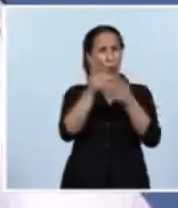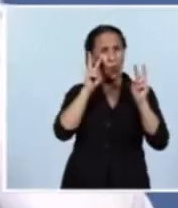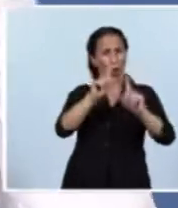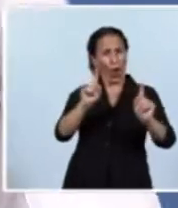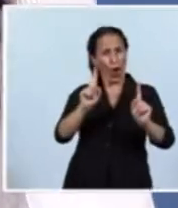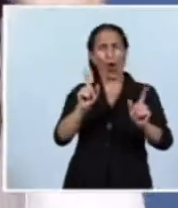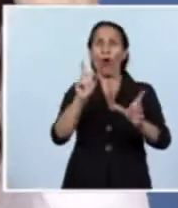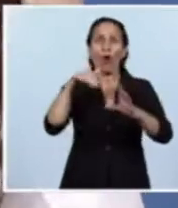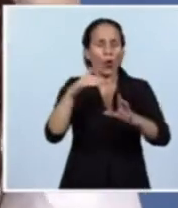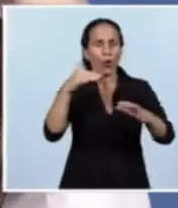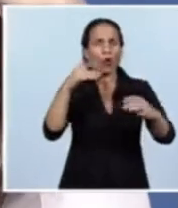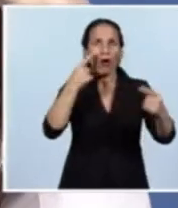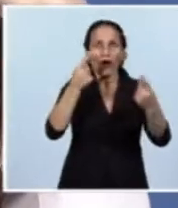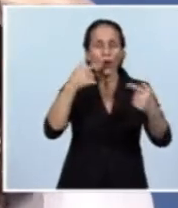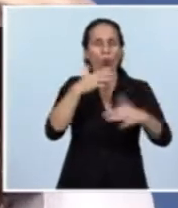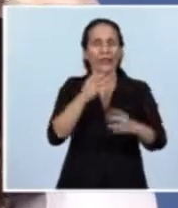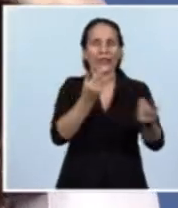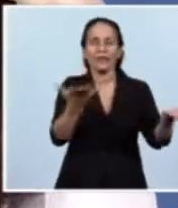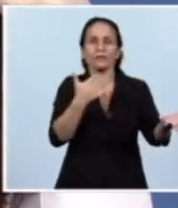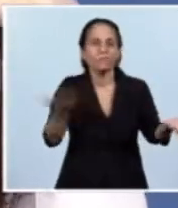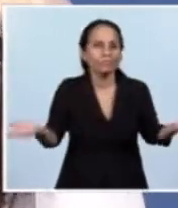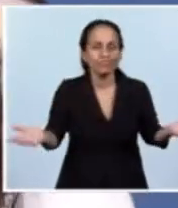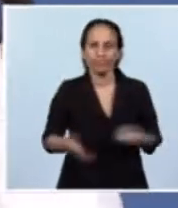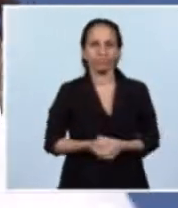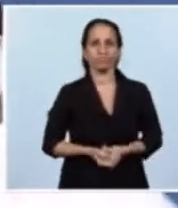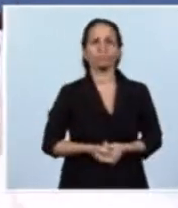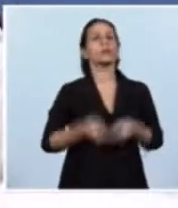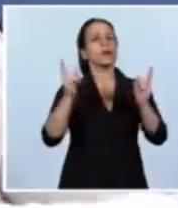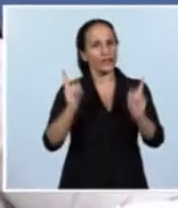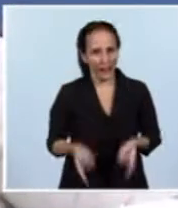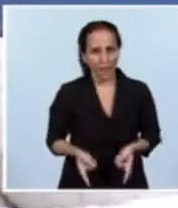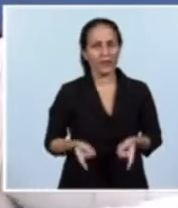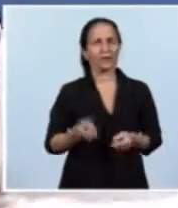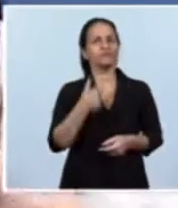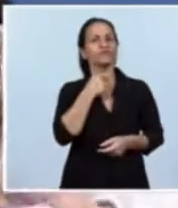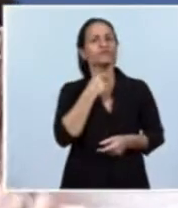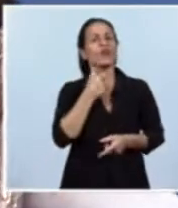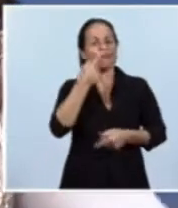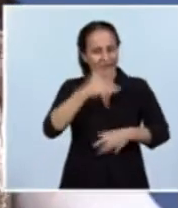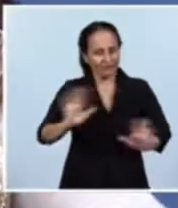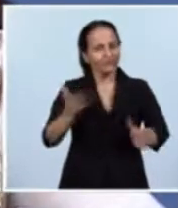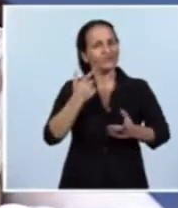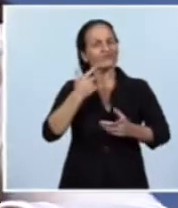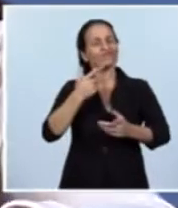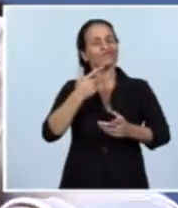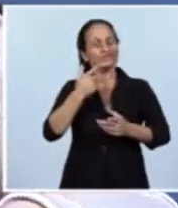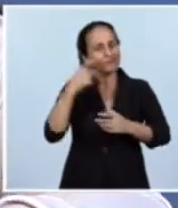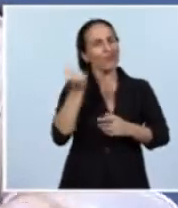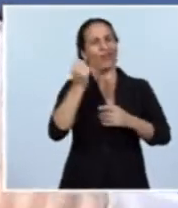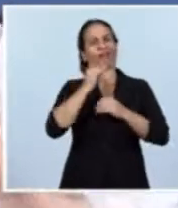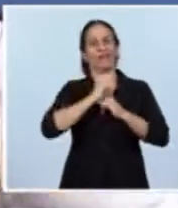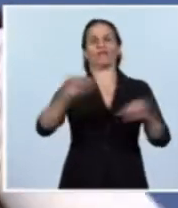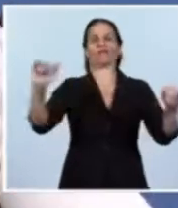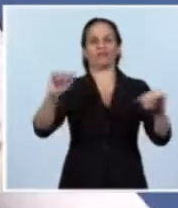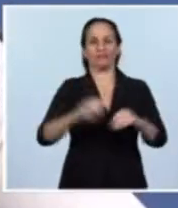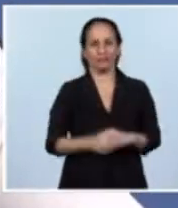alcanzan comprender. Y también, finalmente, decirles algo muy importante, algo